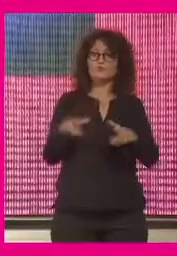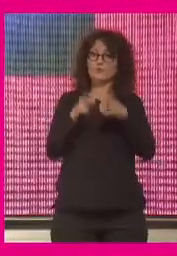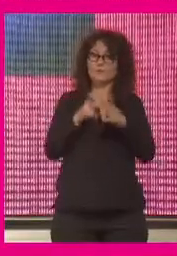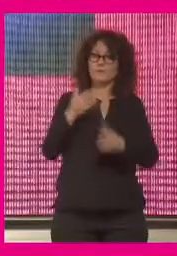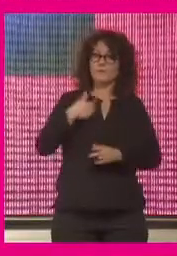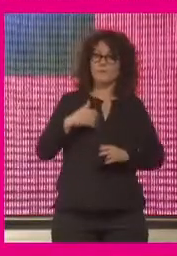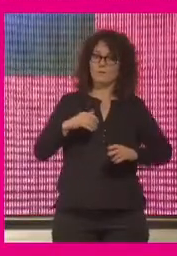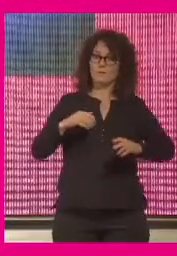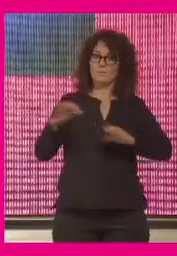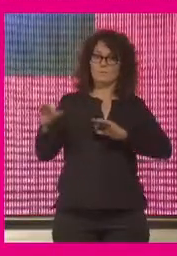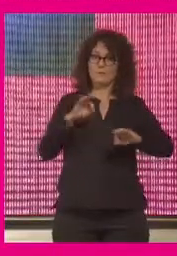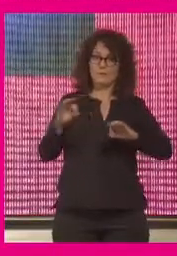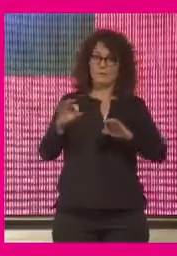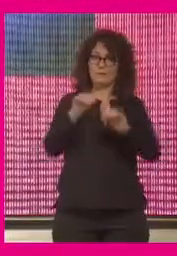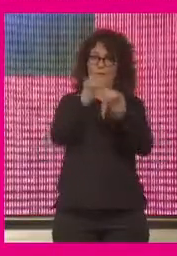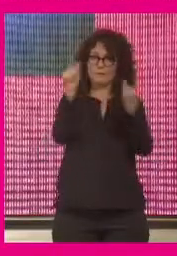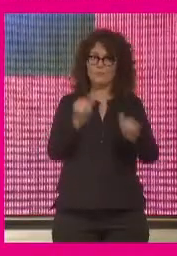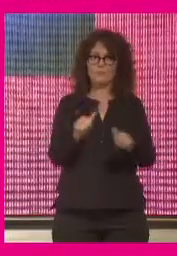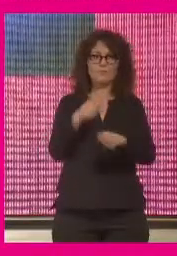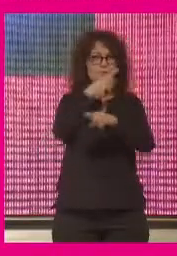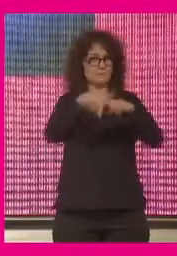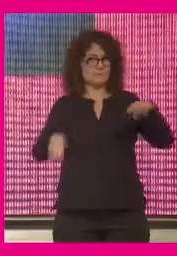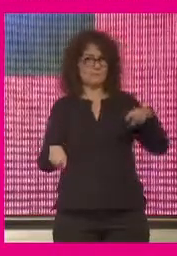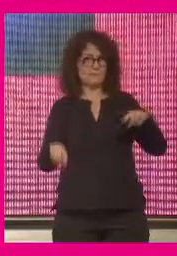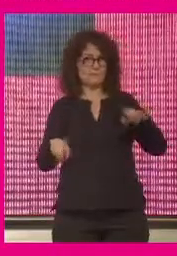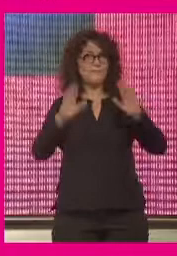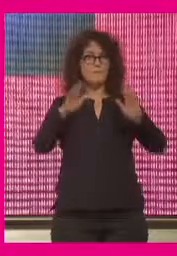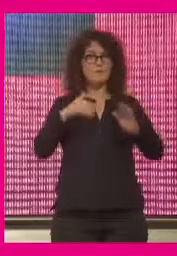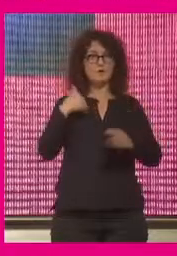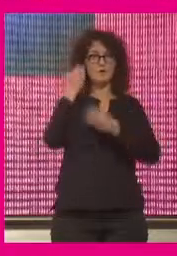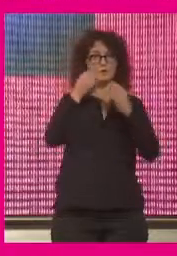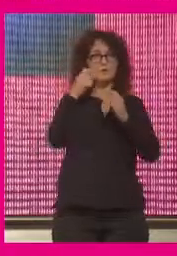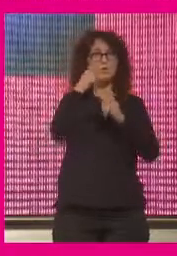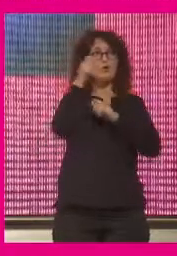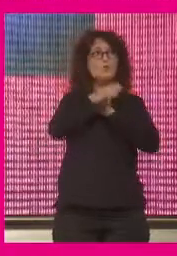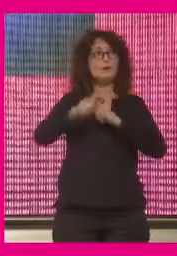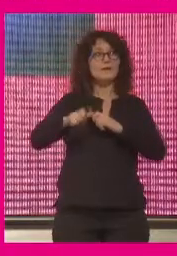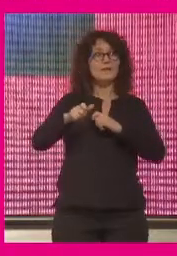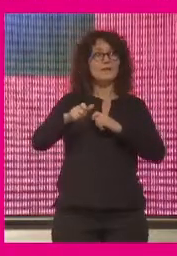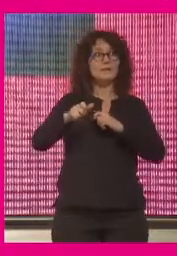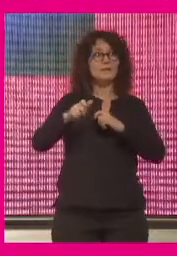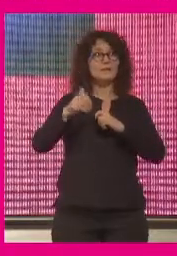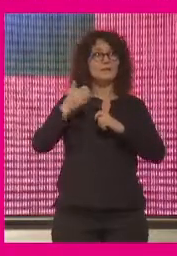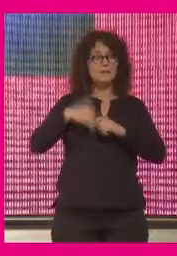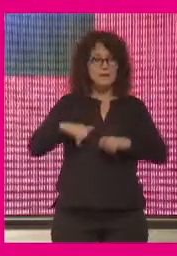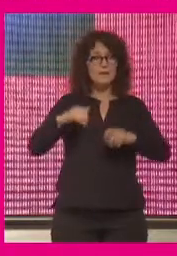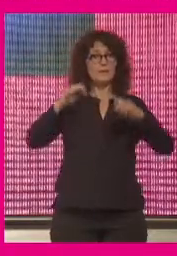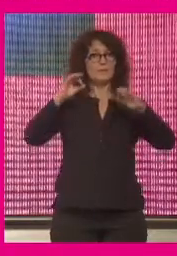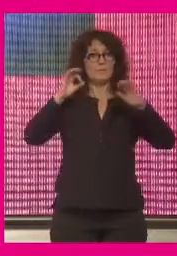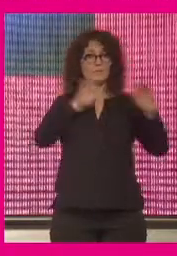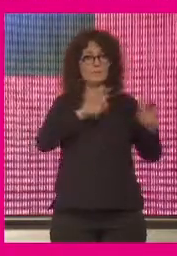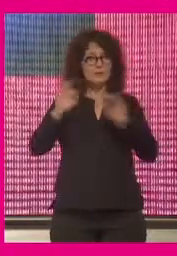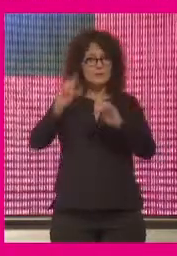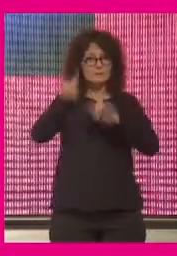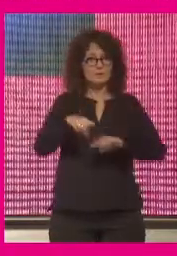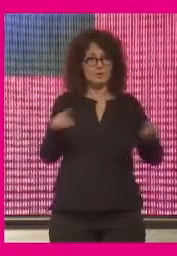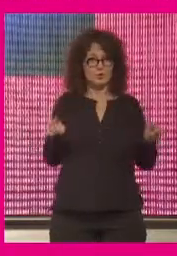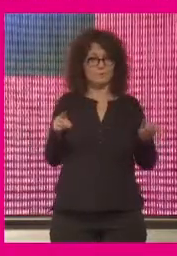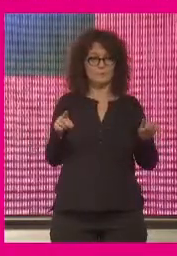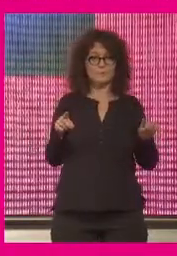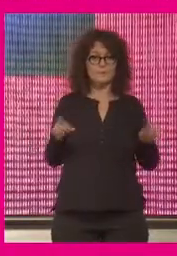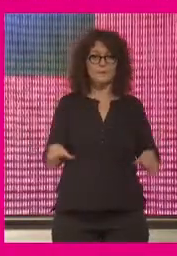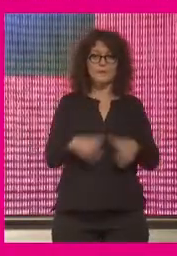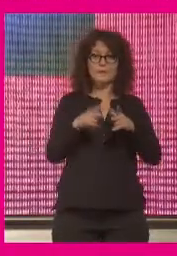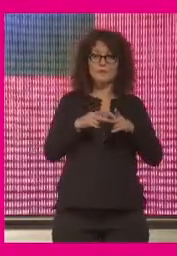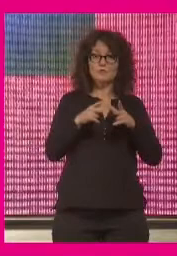pero me pregunto si la humanidad lo está y quiero hacer una diferencia. La sociedad ha